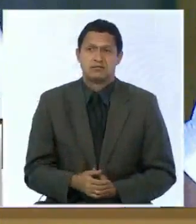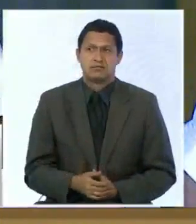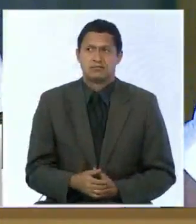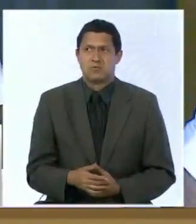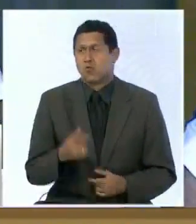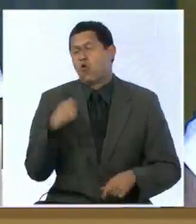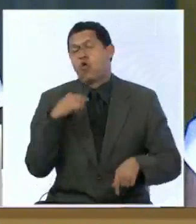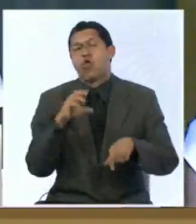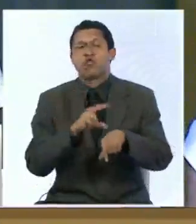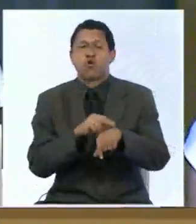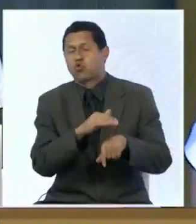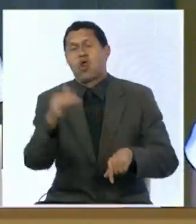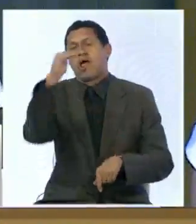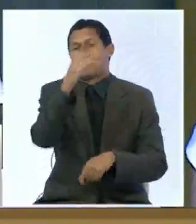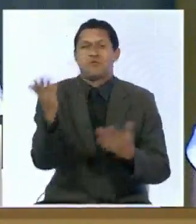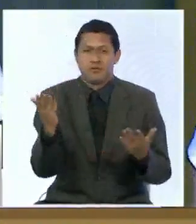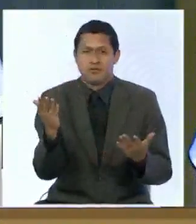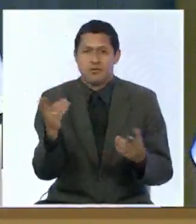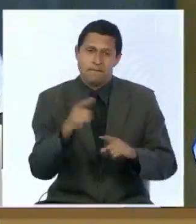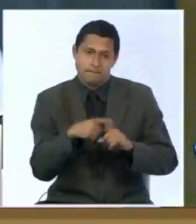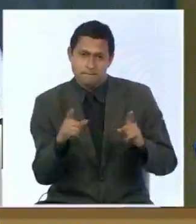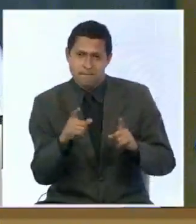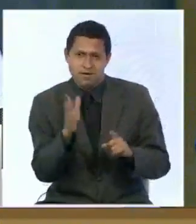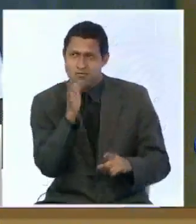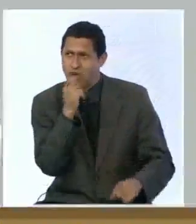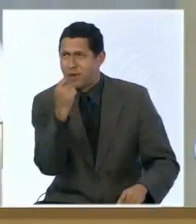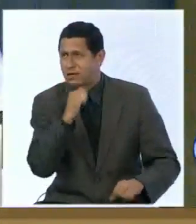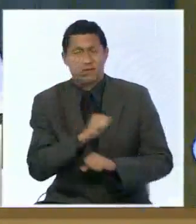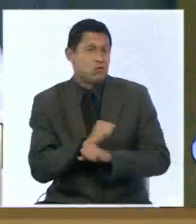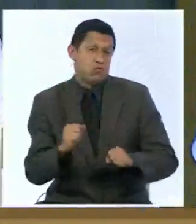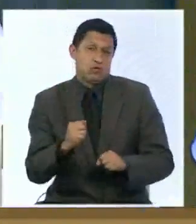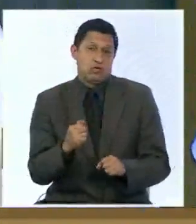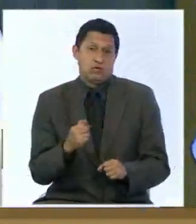doctorado y esto y sin medicamento es imposible